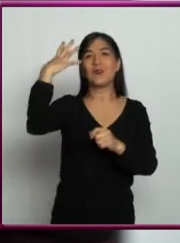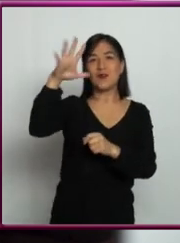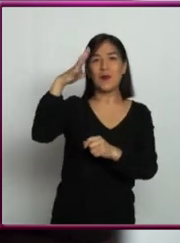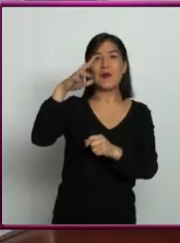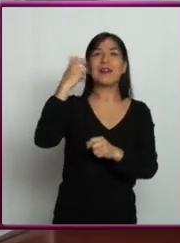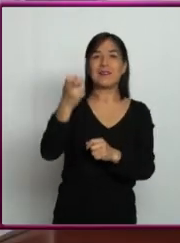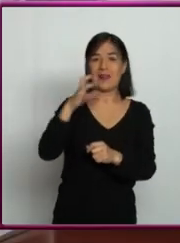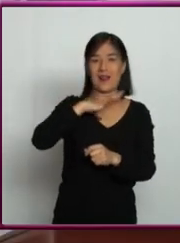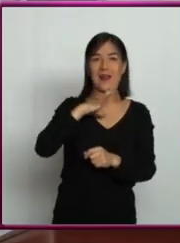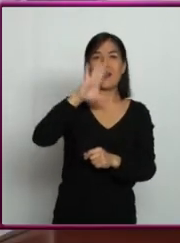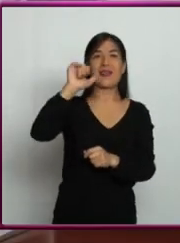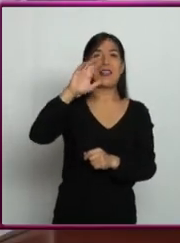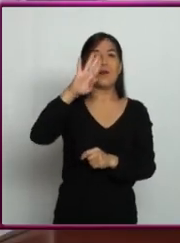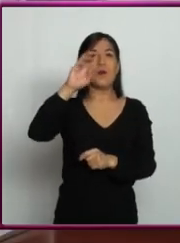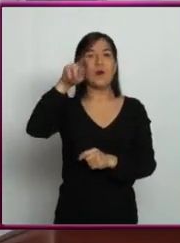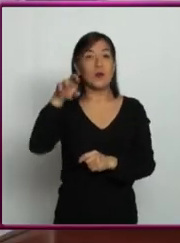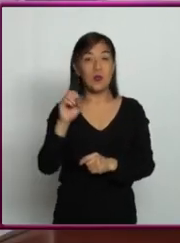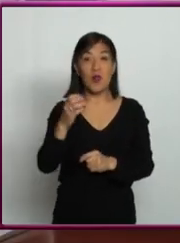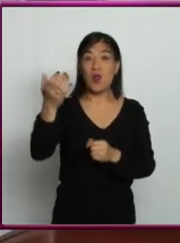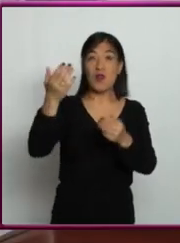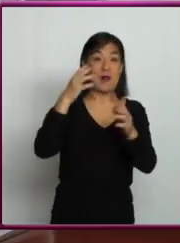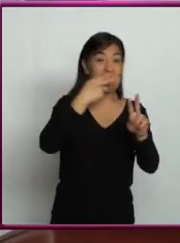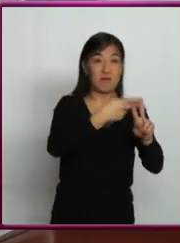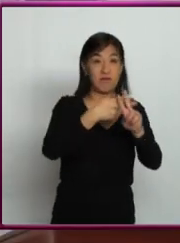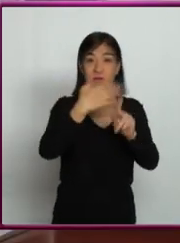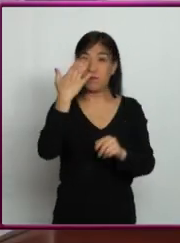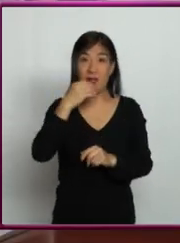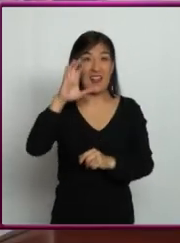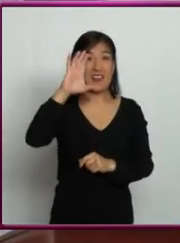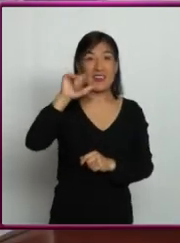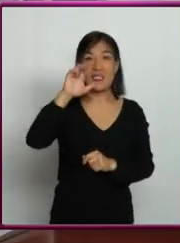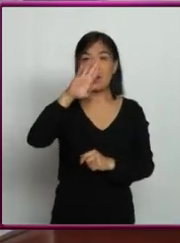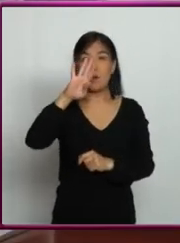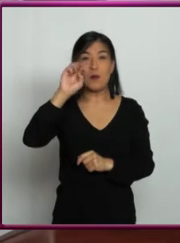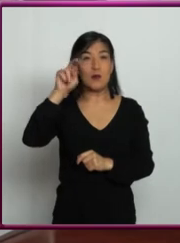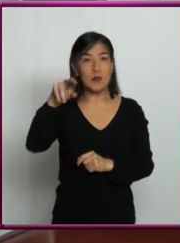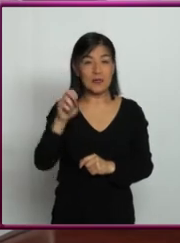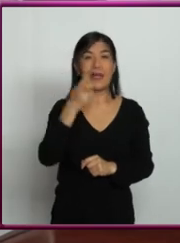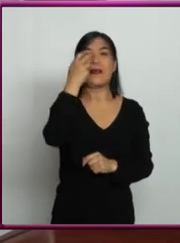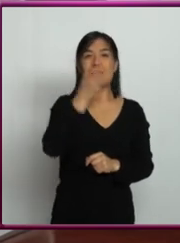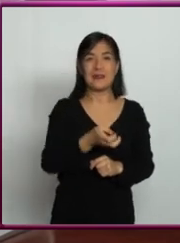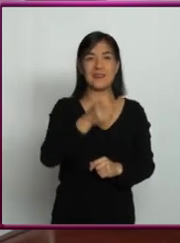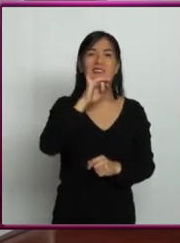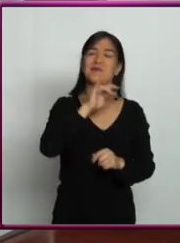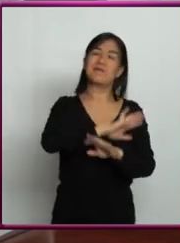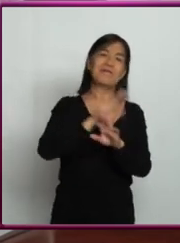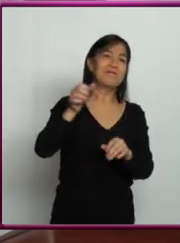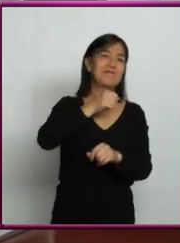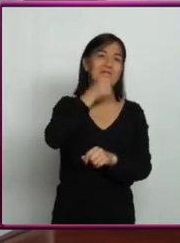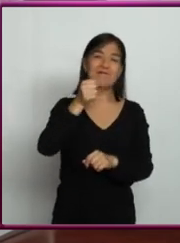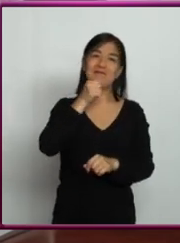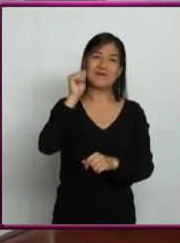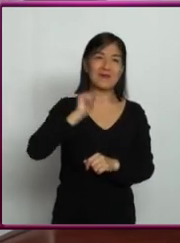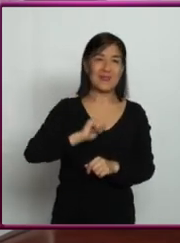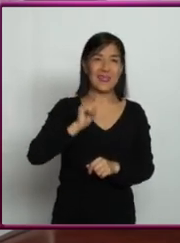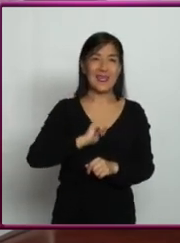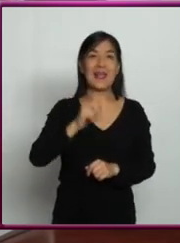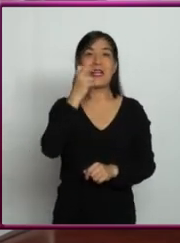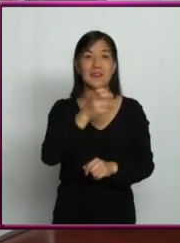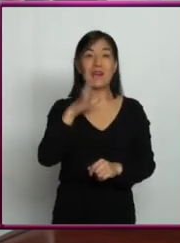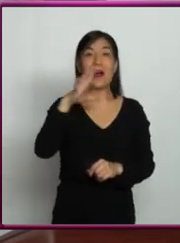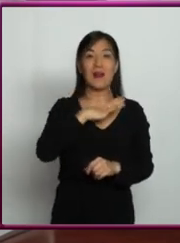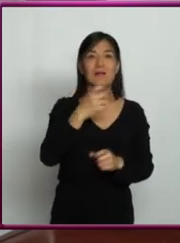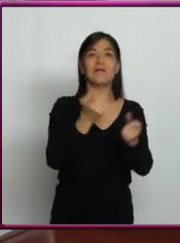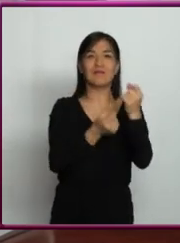tiene carbono. Cuando ves estrellas que no tienen carbono, tienen oxígeno, ah, esa sí es bien, bien, bien vieja. Es así. Y hay